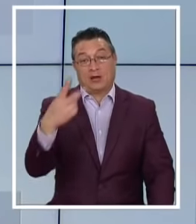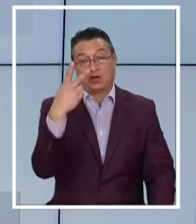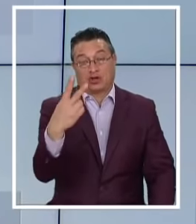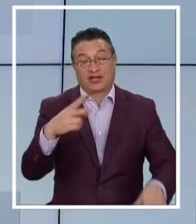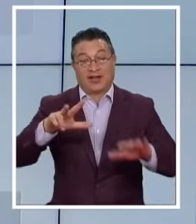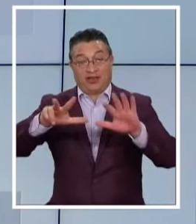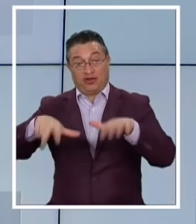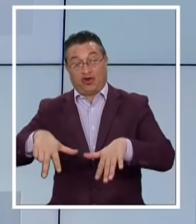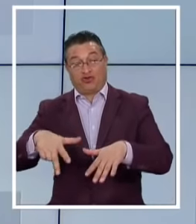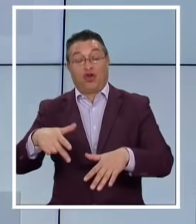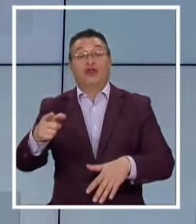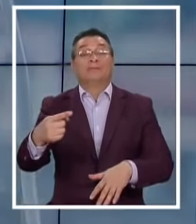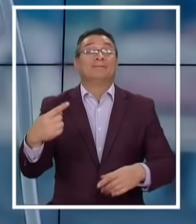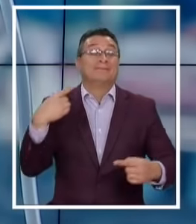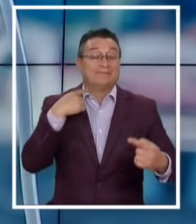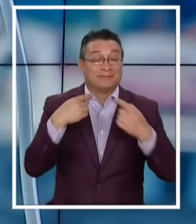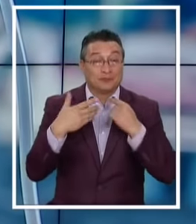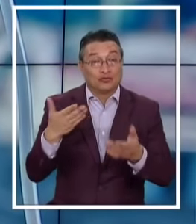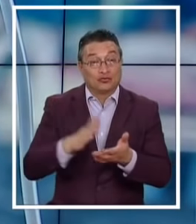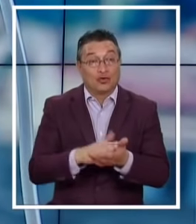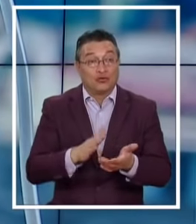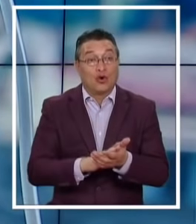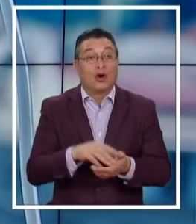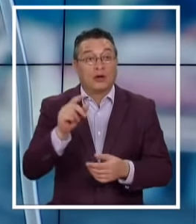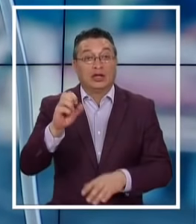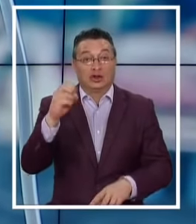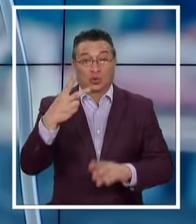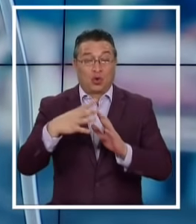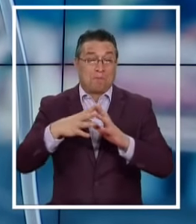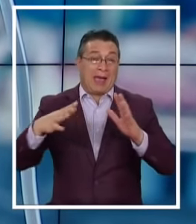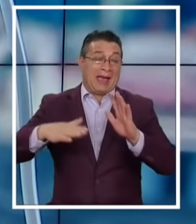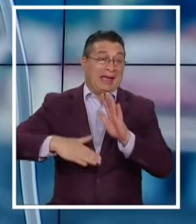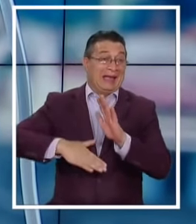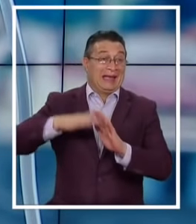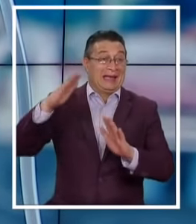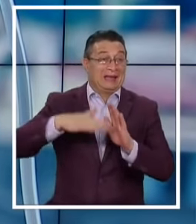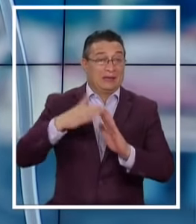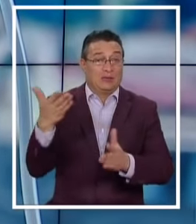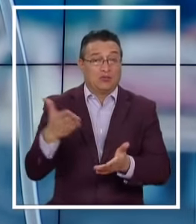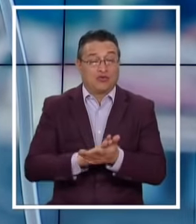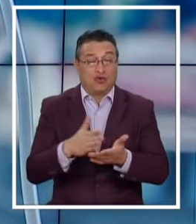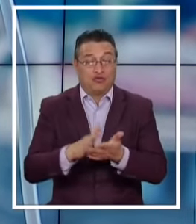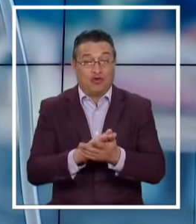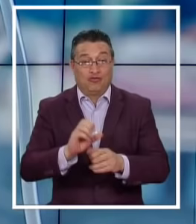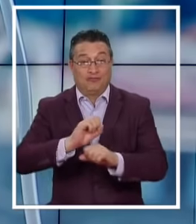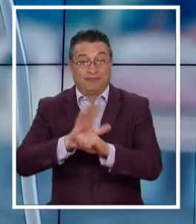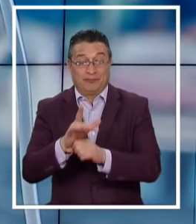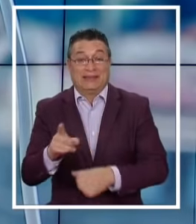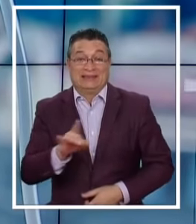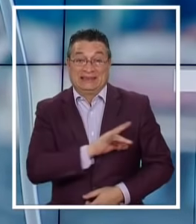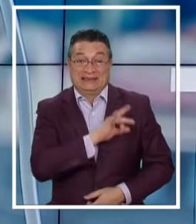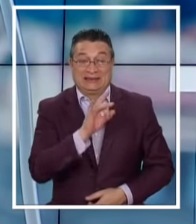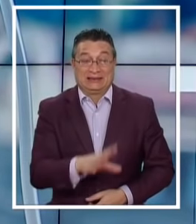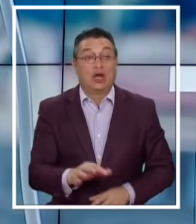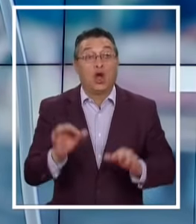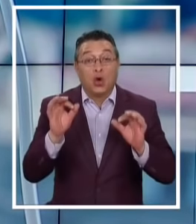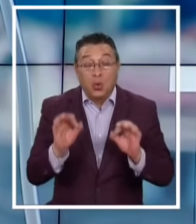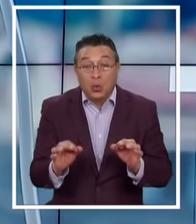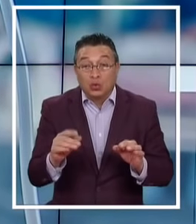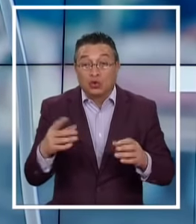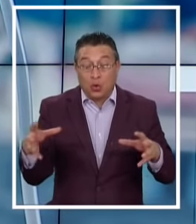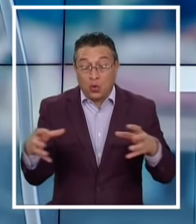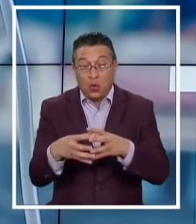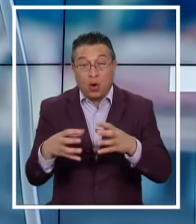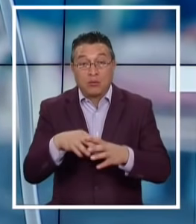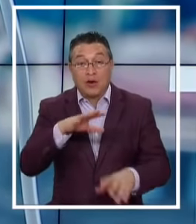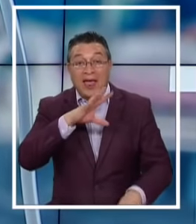218 víctimas Por COVID En un día Lo escuchó bien Es la segunda cifra Más alta De fallecimientos Por la pandemia En Chile Justo además Cuando el